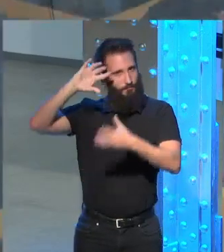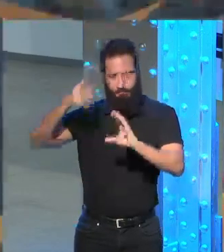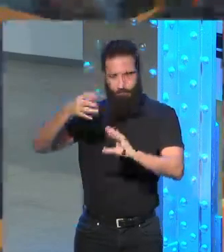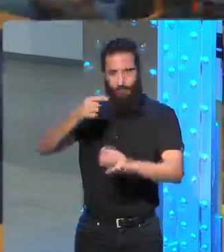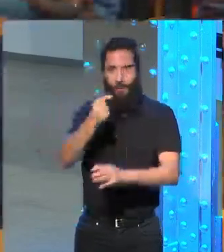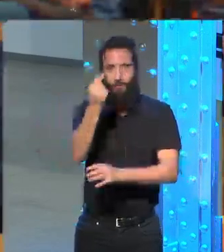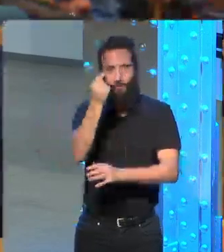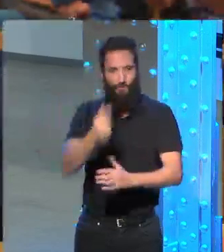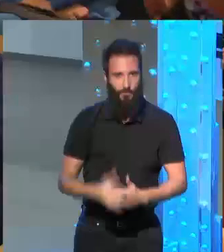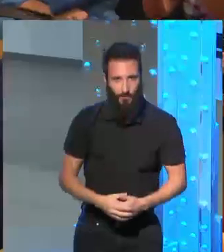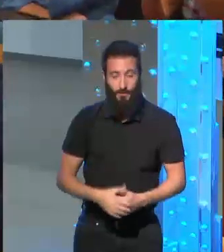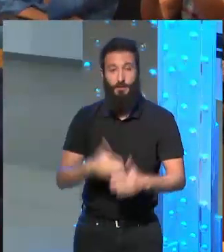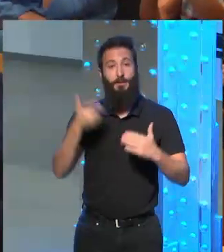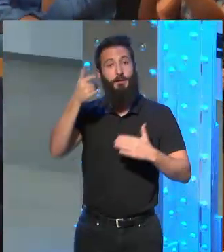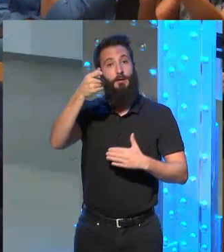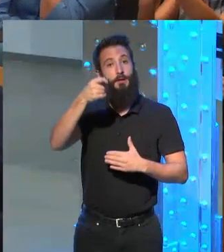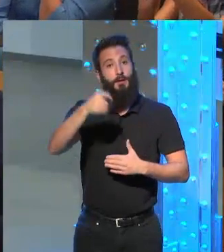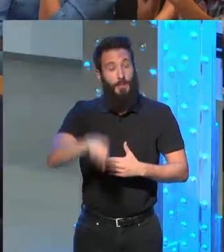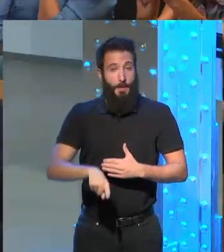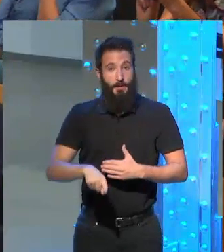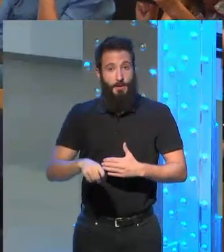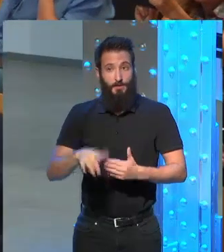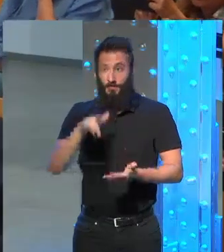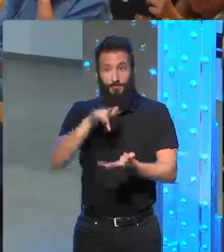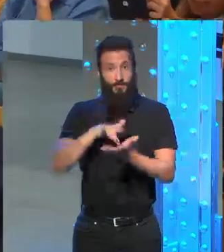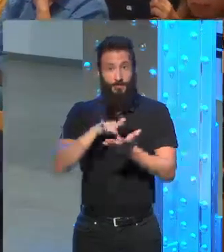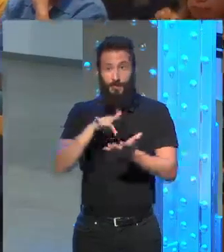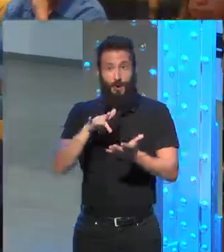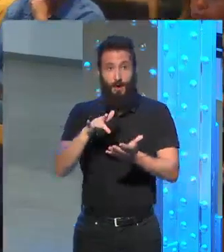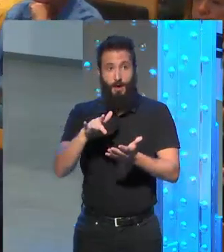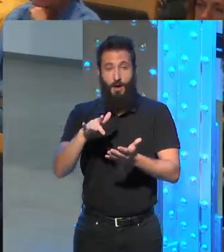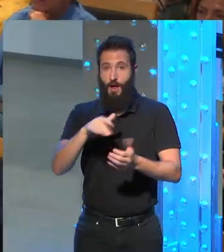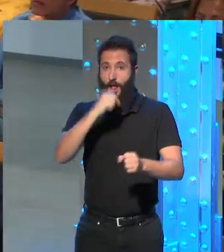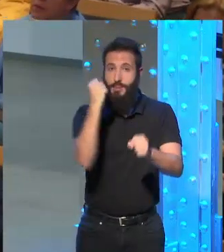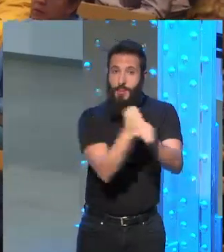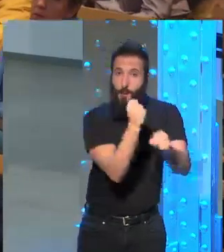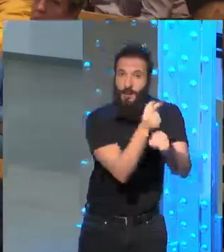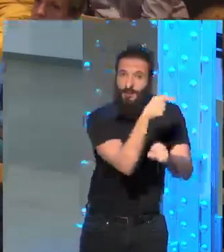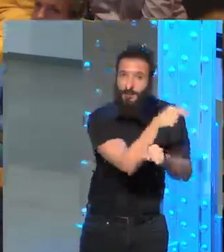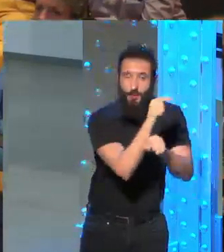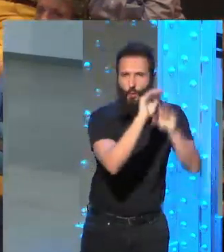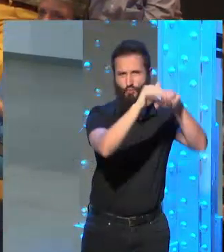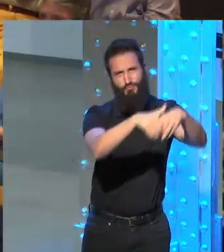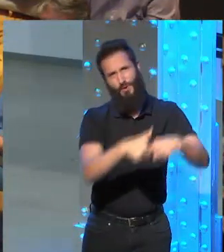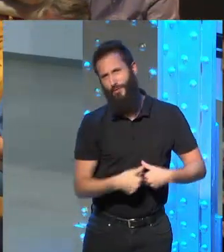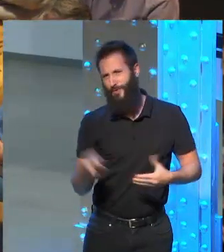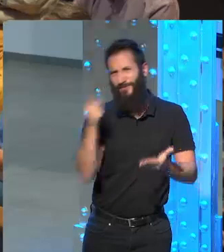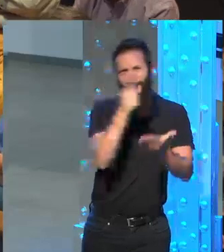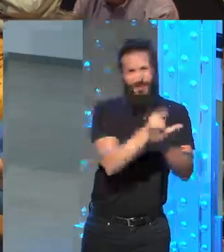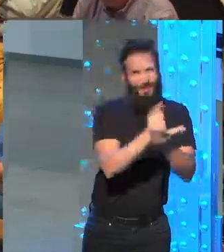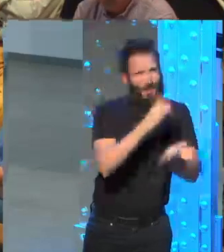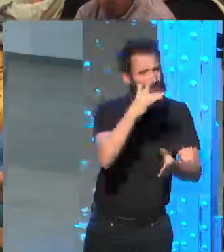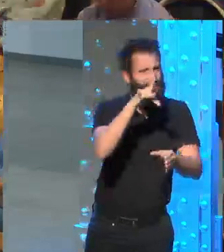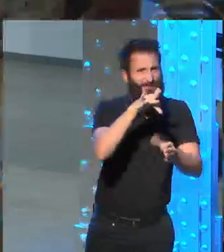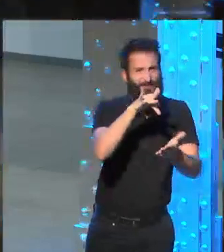sobre todo volver, fue para mí muy importante volver a un trabajo esencialmente